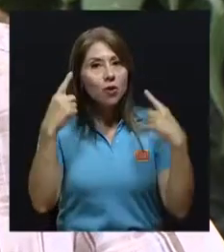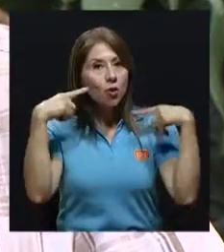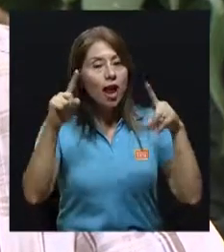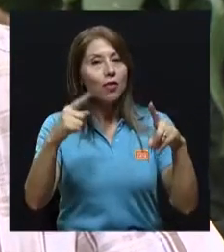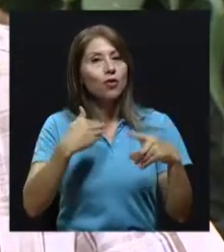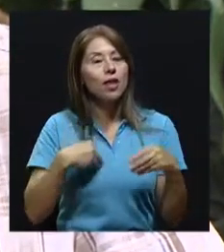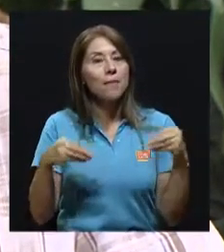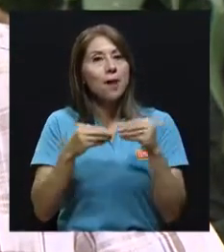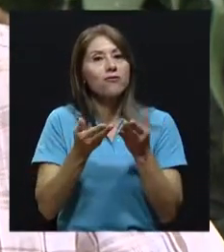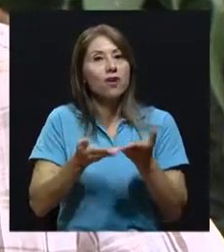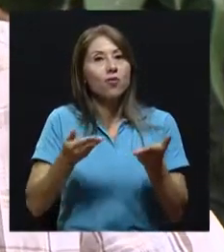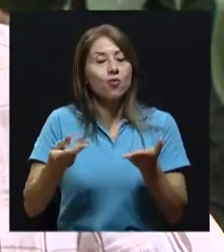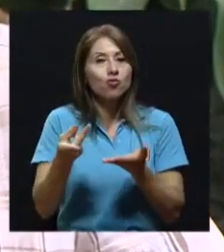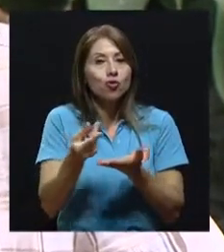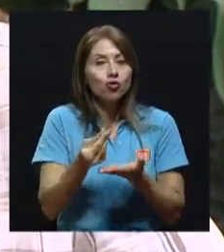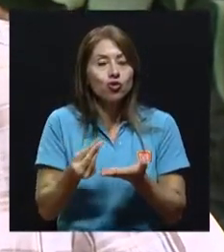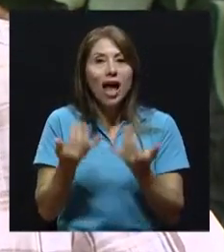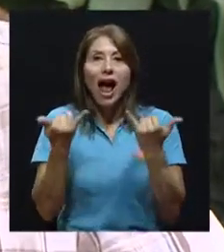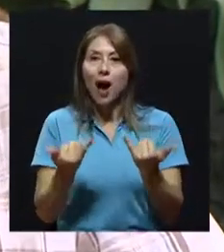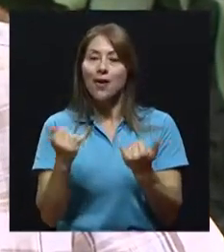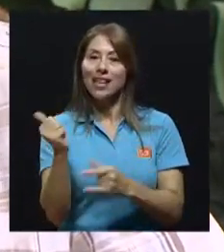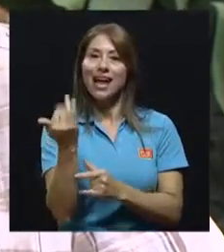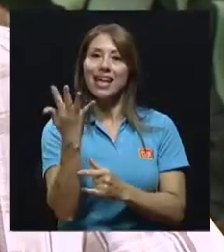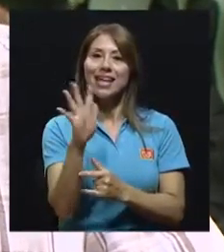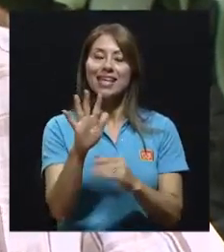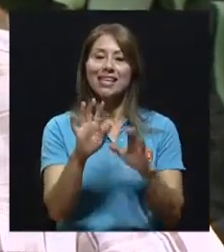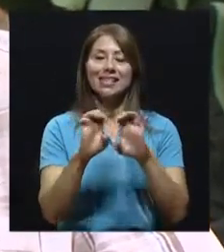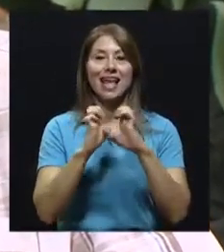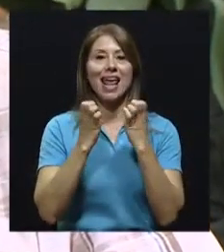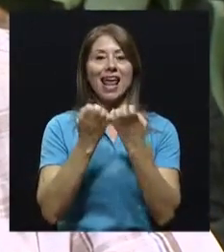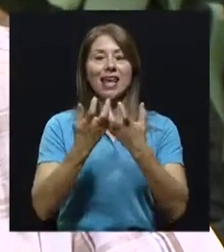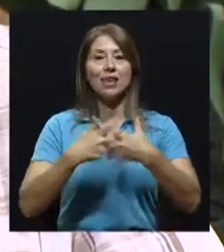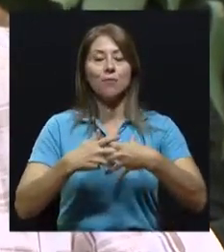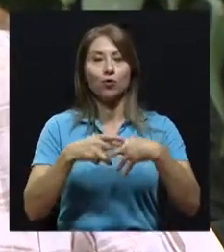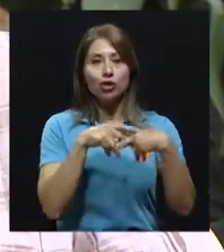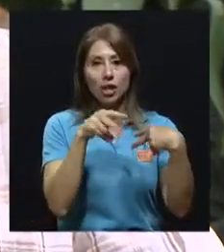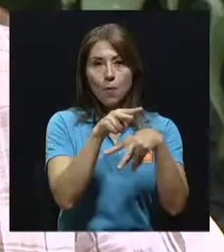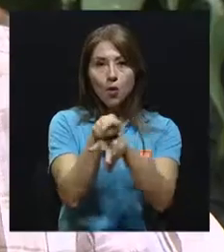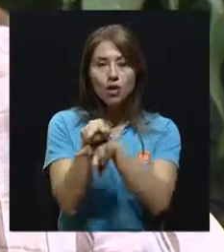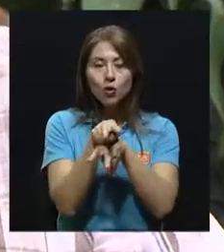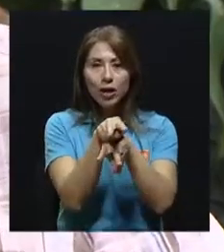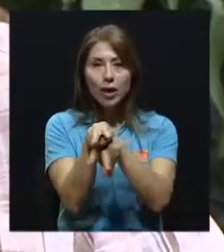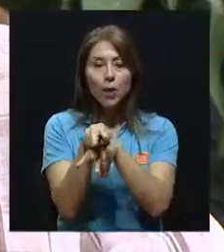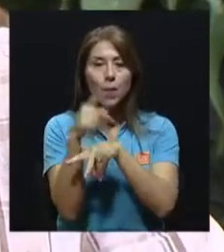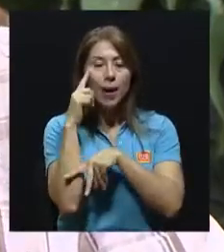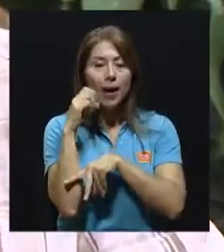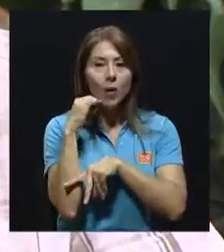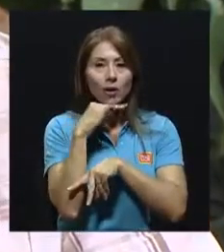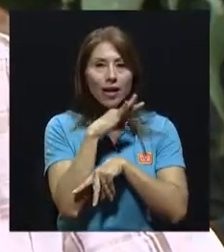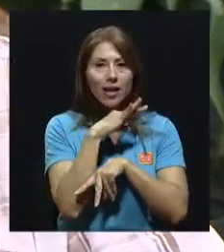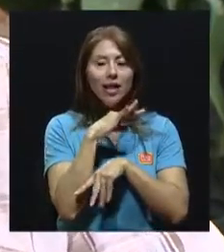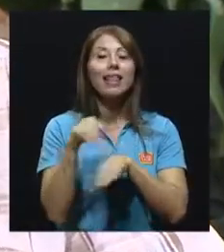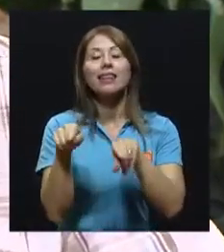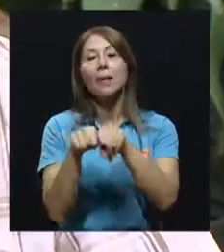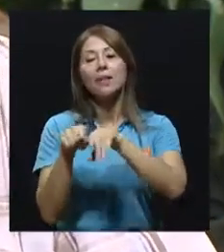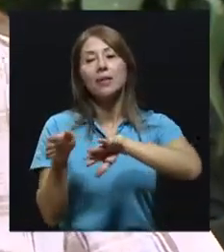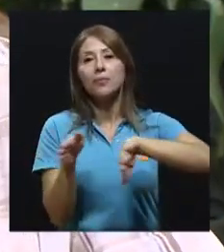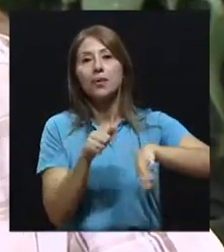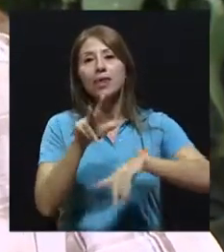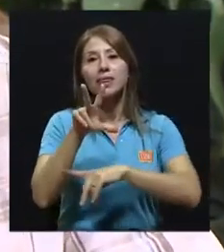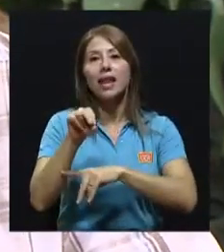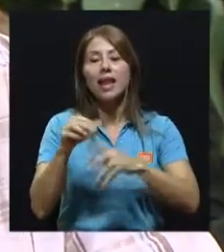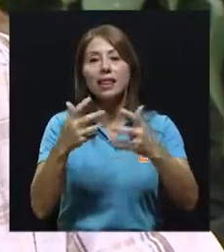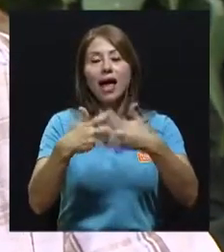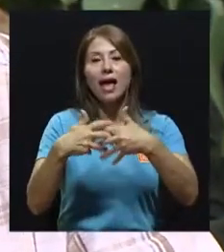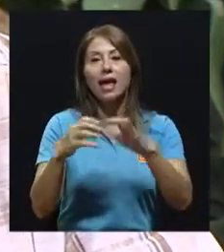red en este momento tiene 15 equipos de monitoreo para un tipo de contaminante, hay 30 sistemas de monitoreo para otro, y